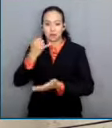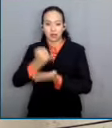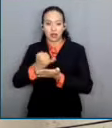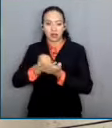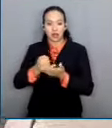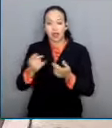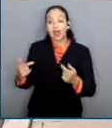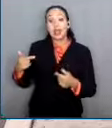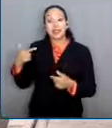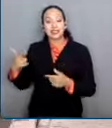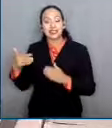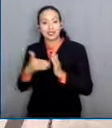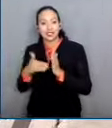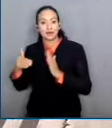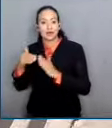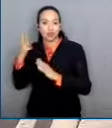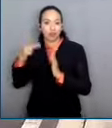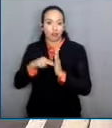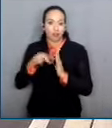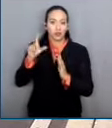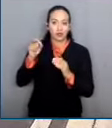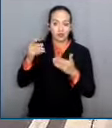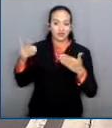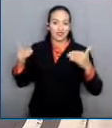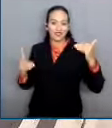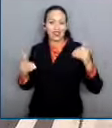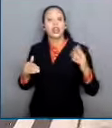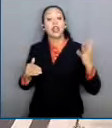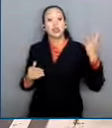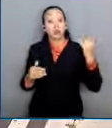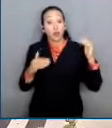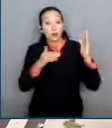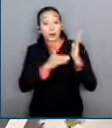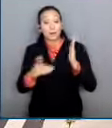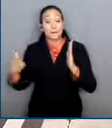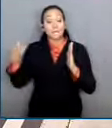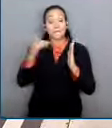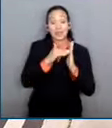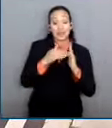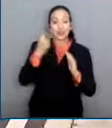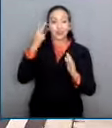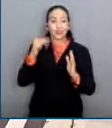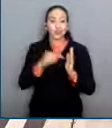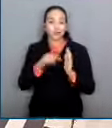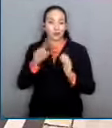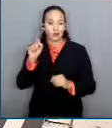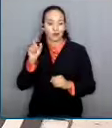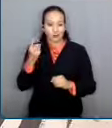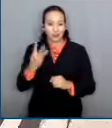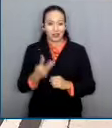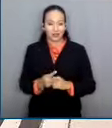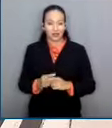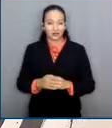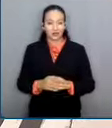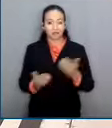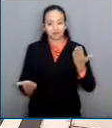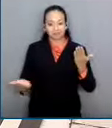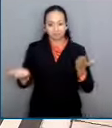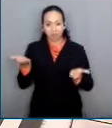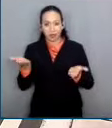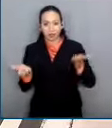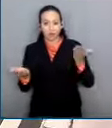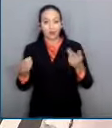2020 y las 9 millones de 2022. Para el canal del Poder Judicial de la Federación,